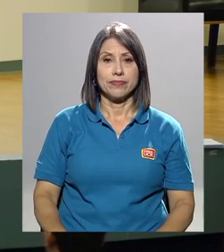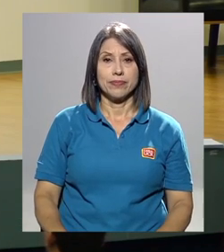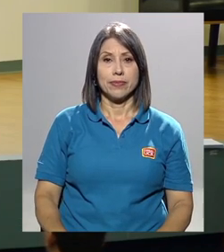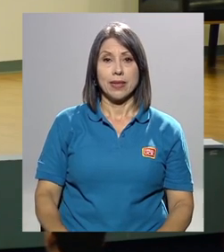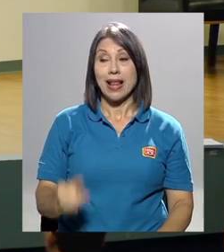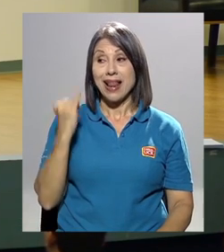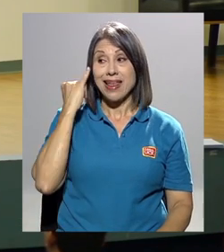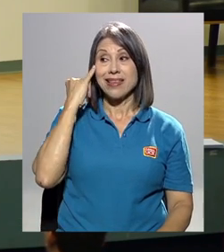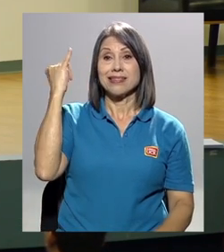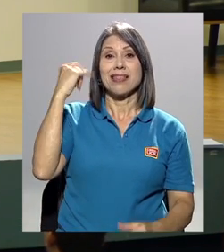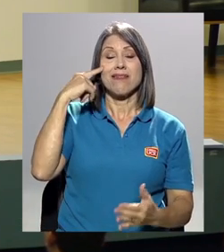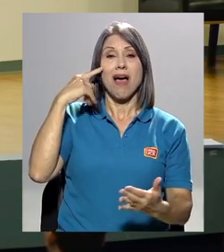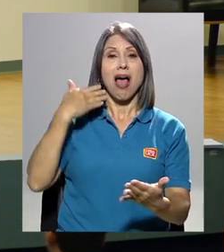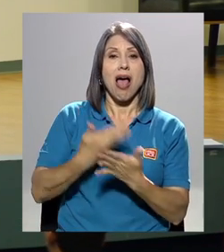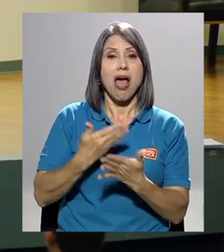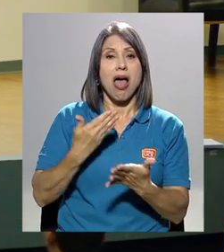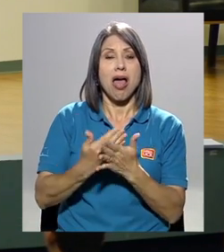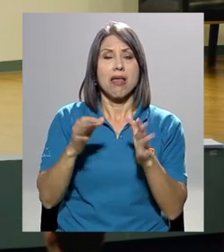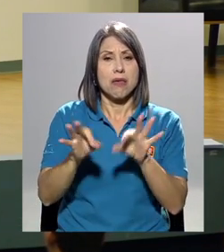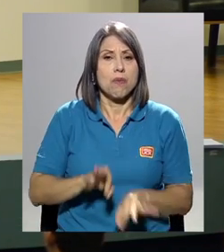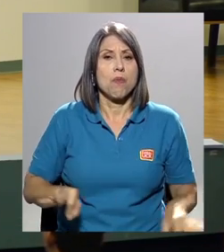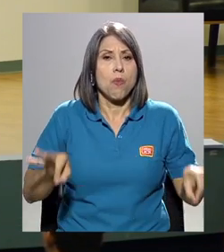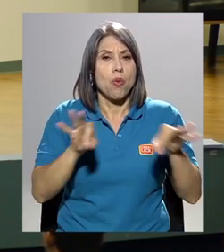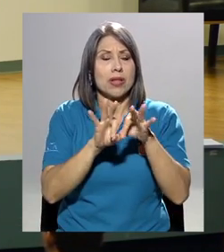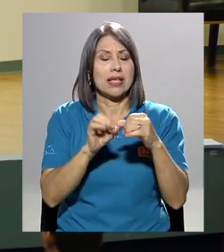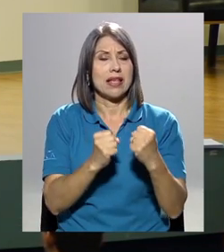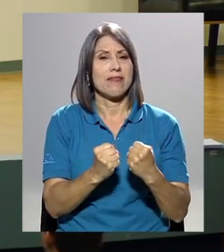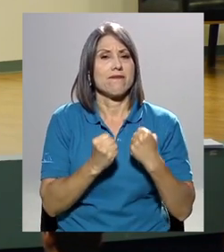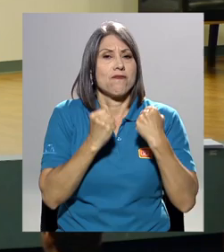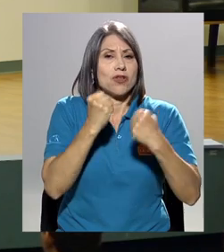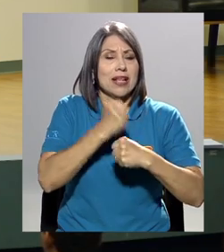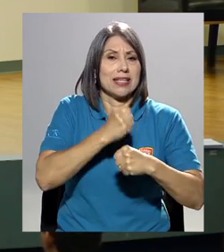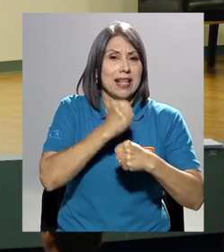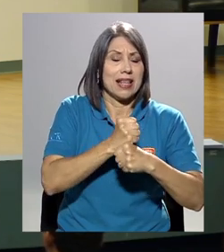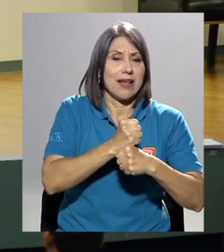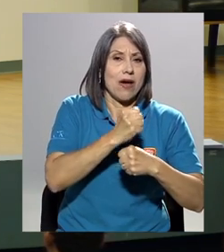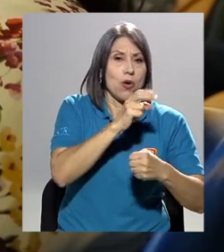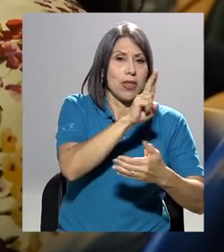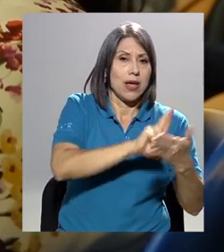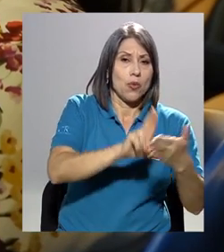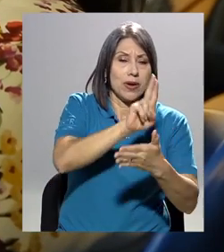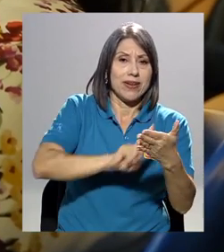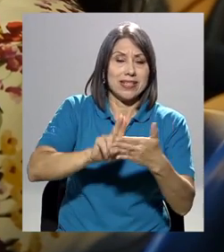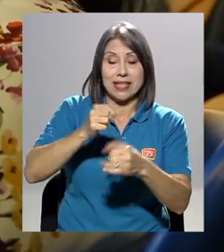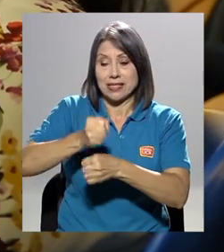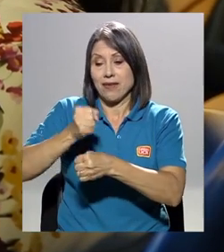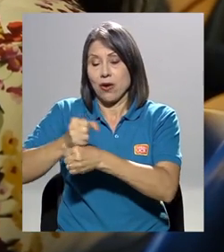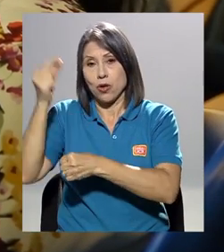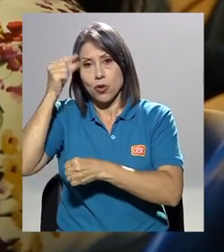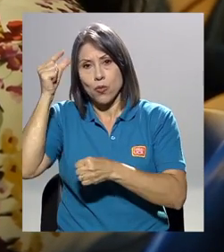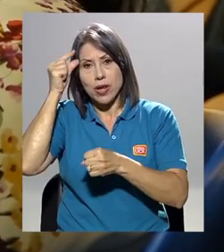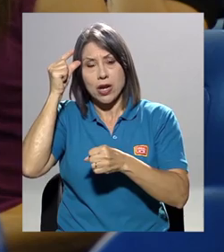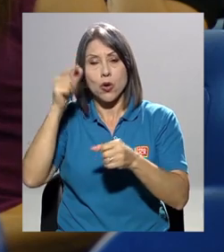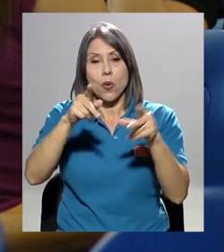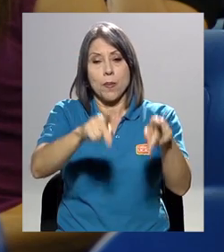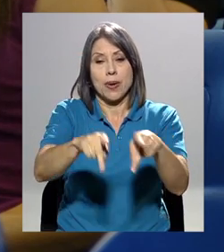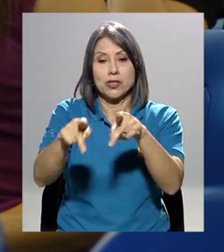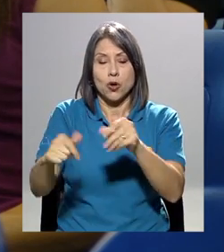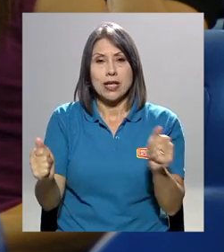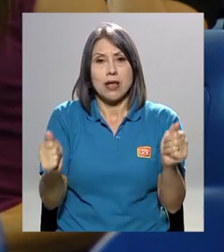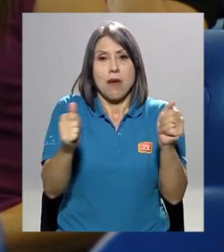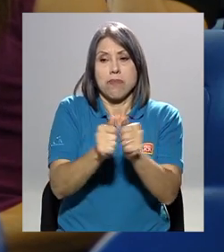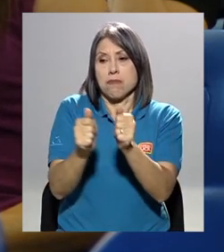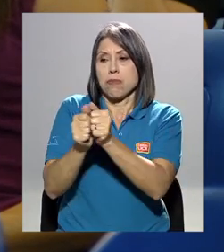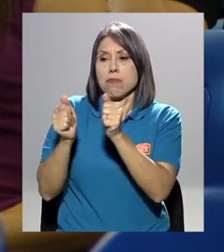iniciativa evidenció la importancia de fortalecer el trabajo que realiza la academia y el gobierno con el aporte de la sociedad civil para